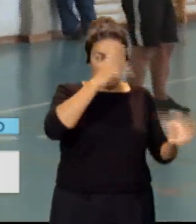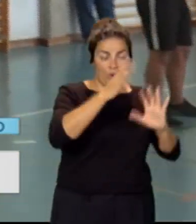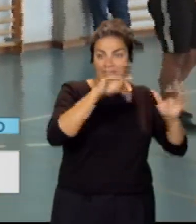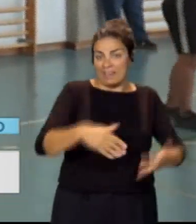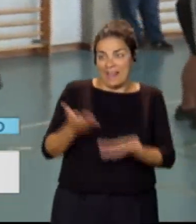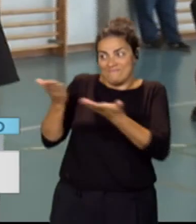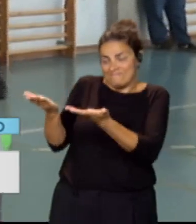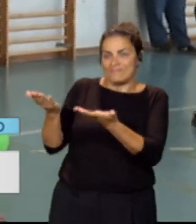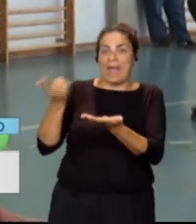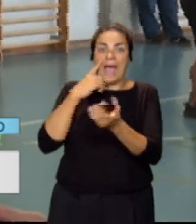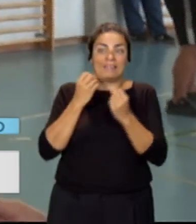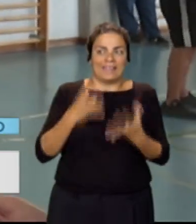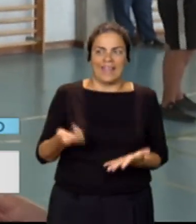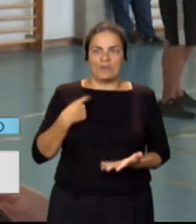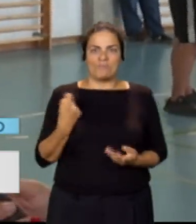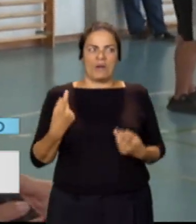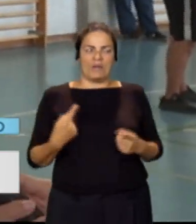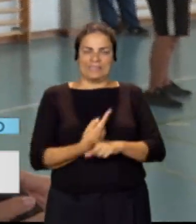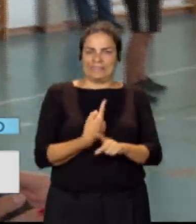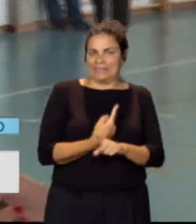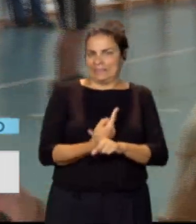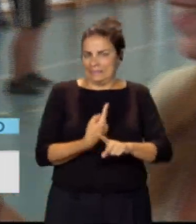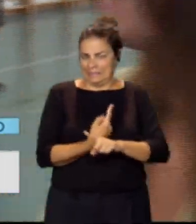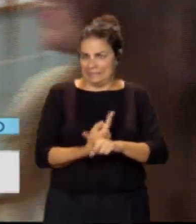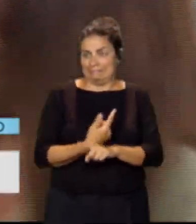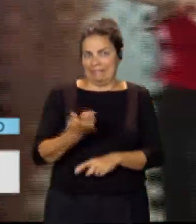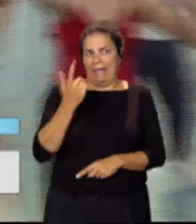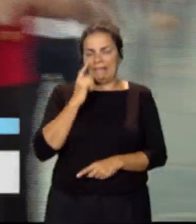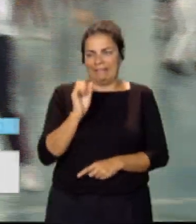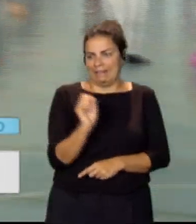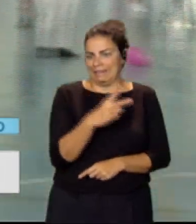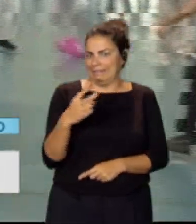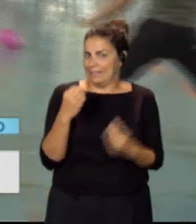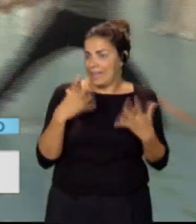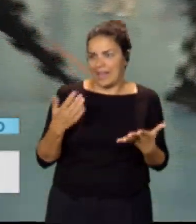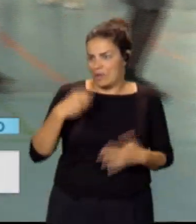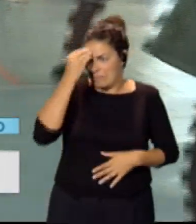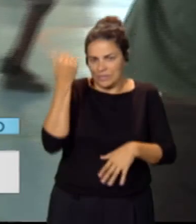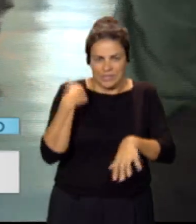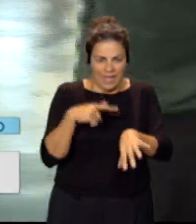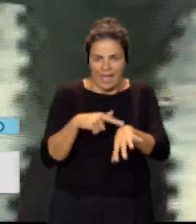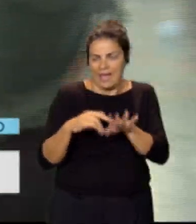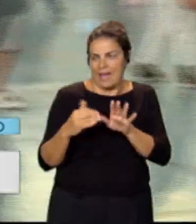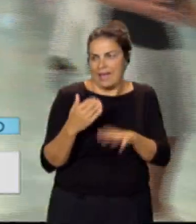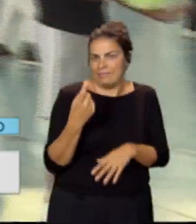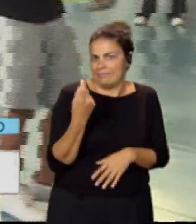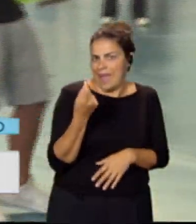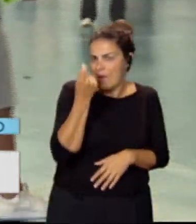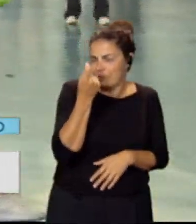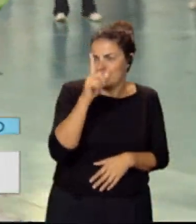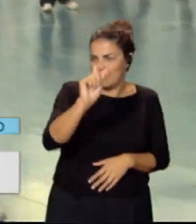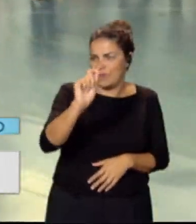a ver qué tal sale, estoy aquí un poquito nervioso y tenso, vamos a ver cómo ocurre, ya debe quedar muy poquito y a ver qué tal el petido final y si lo cumplimos.